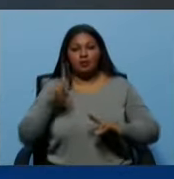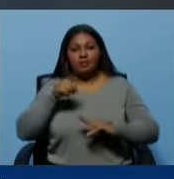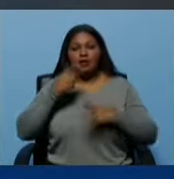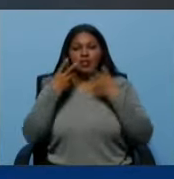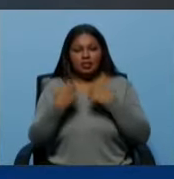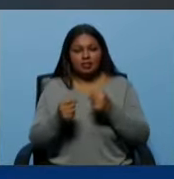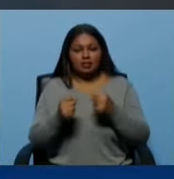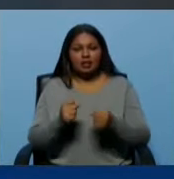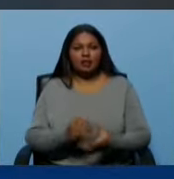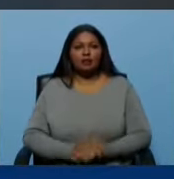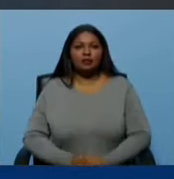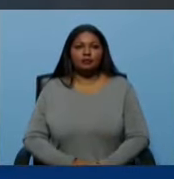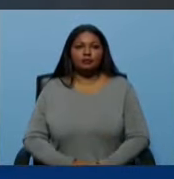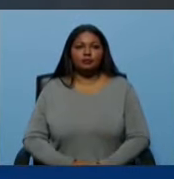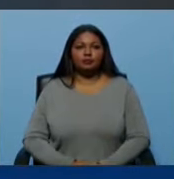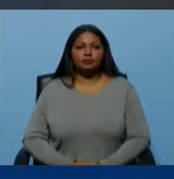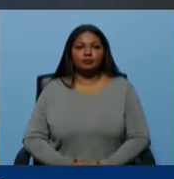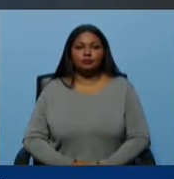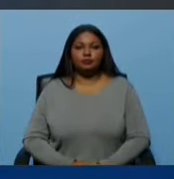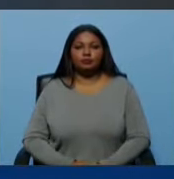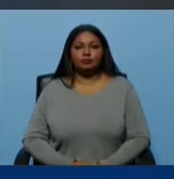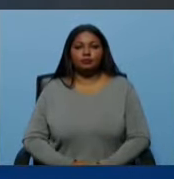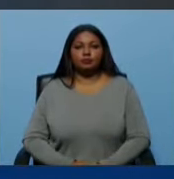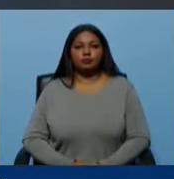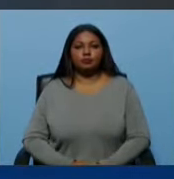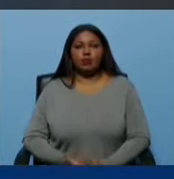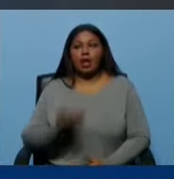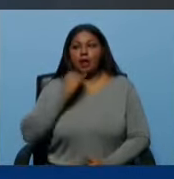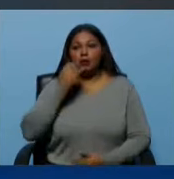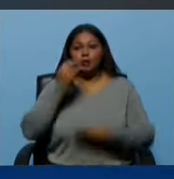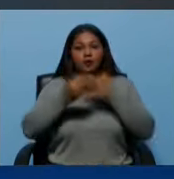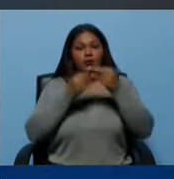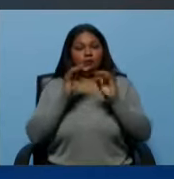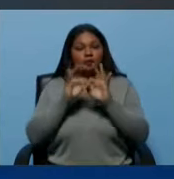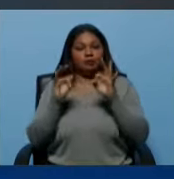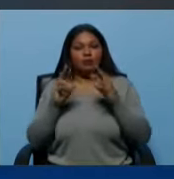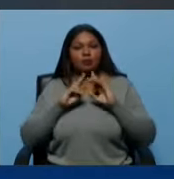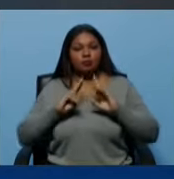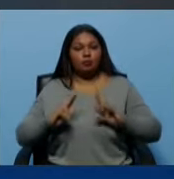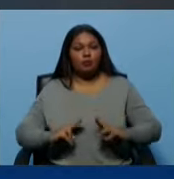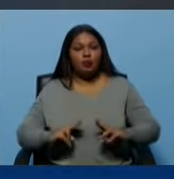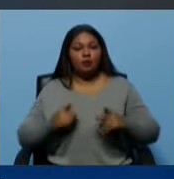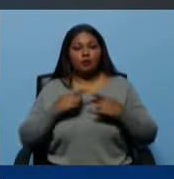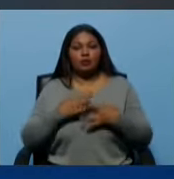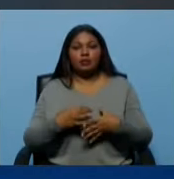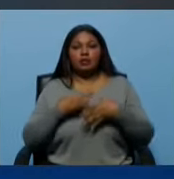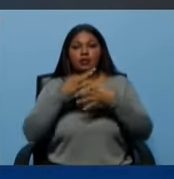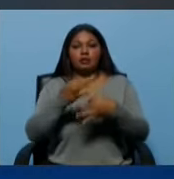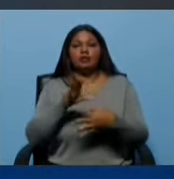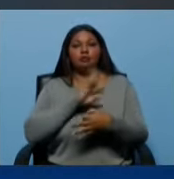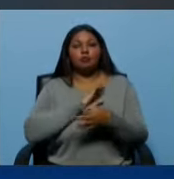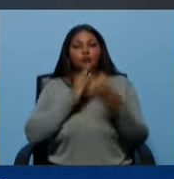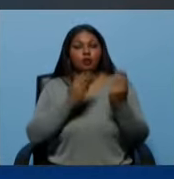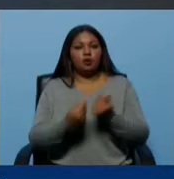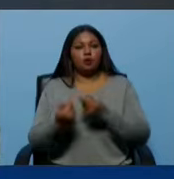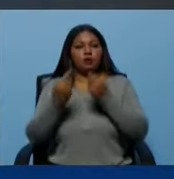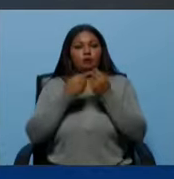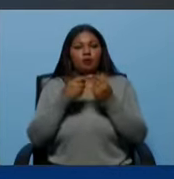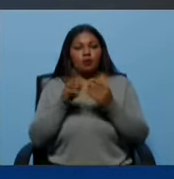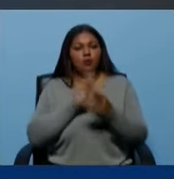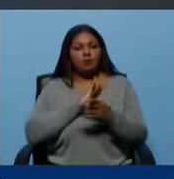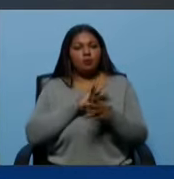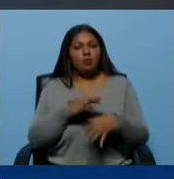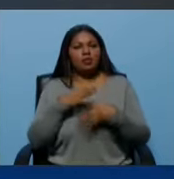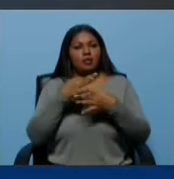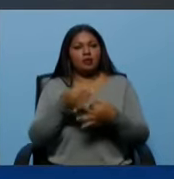que es una cosa pura y prístina que la hacen ángeles del cielo. Esos son seres humanos con intereses económicos y esos intereses